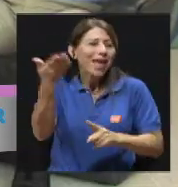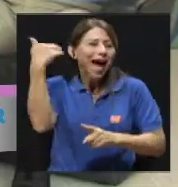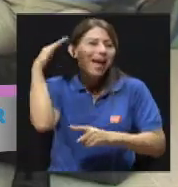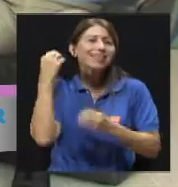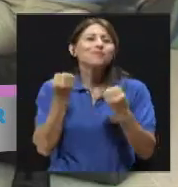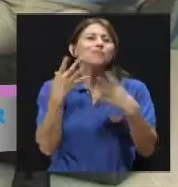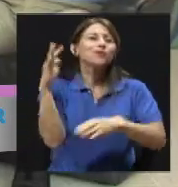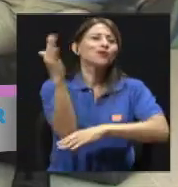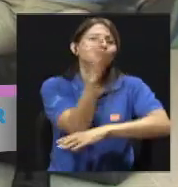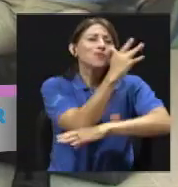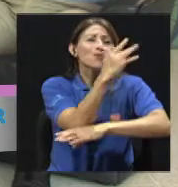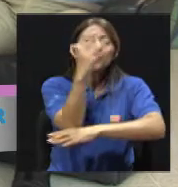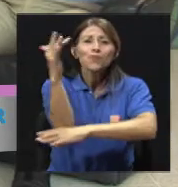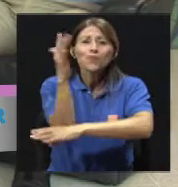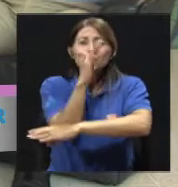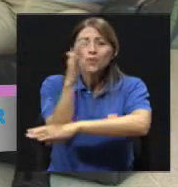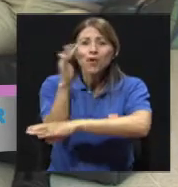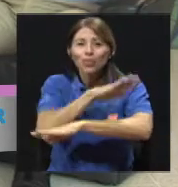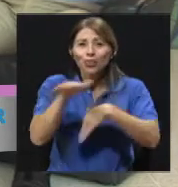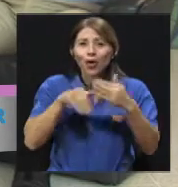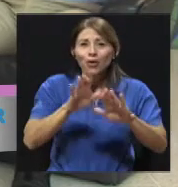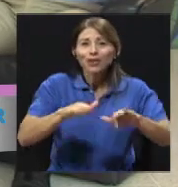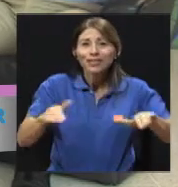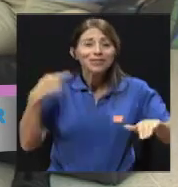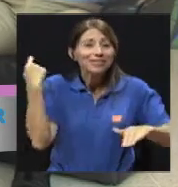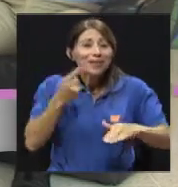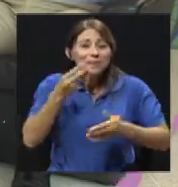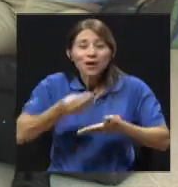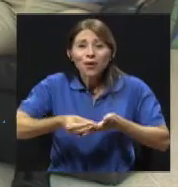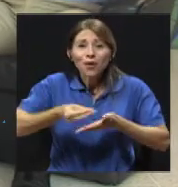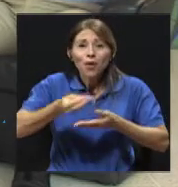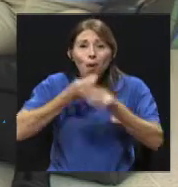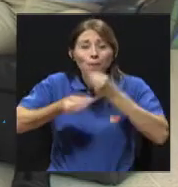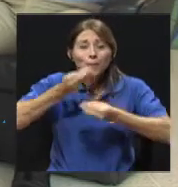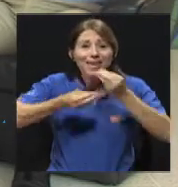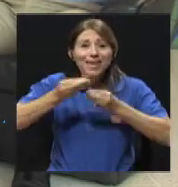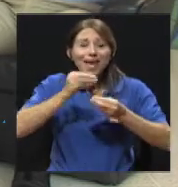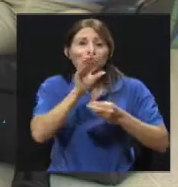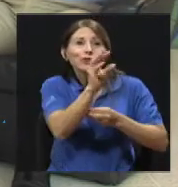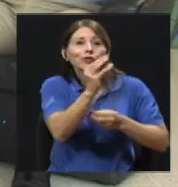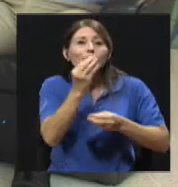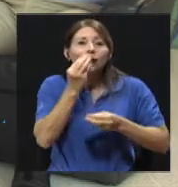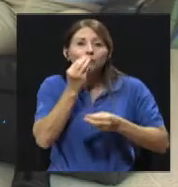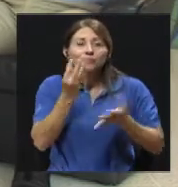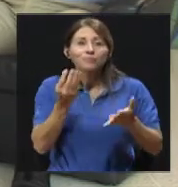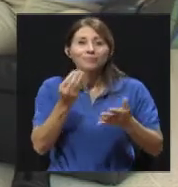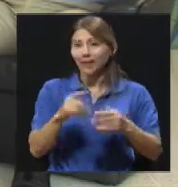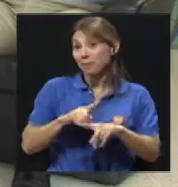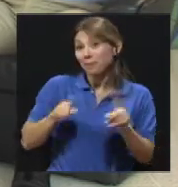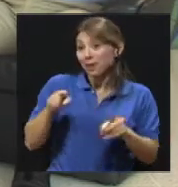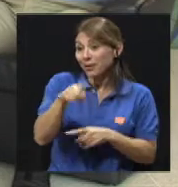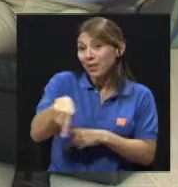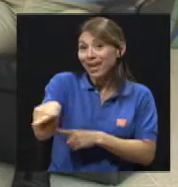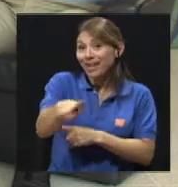probablemente, porque entonces estaría, esos que comían guayabas estarían dentro del mismo 7% que les tenía que dar apendicitis en algún